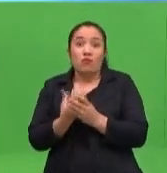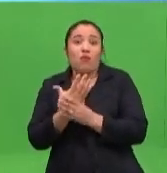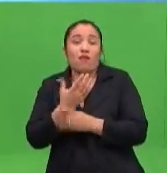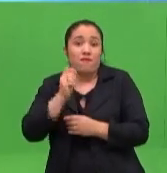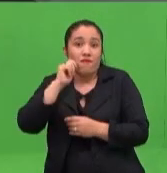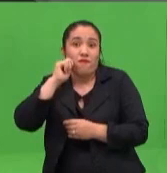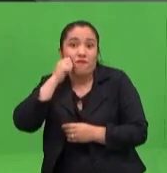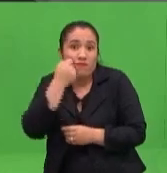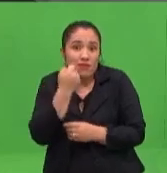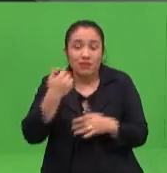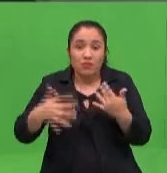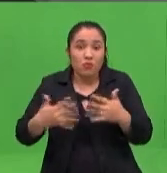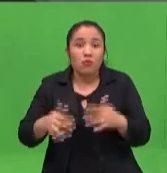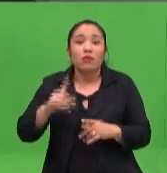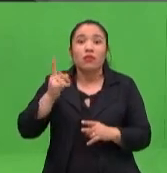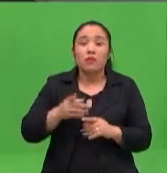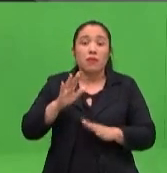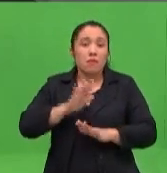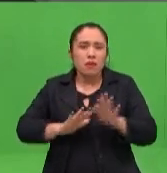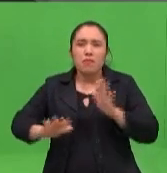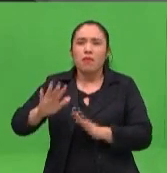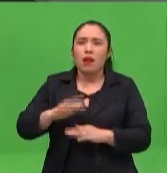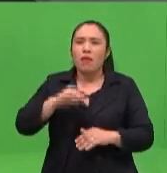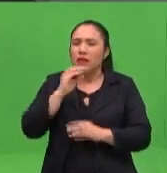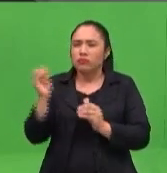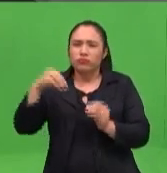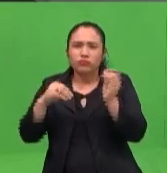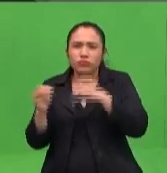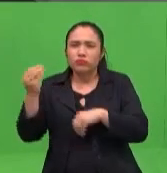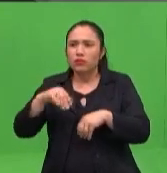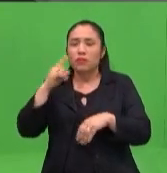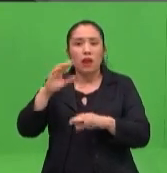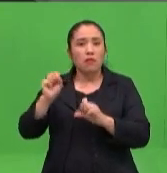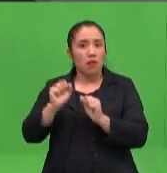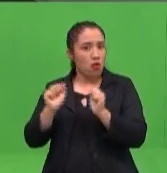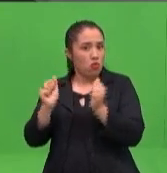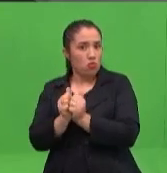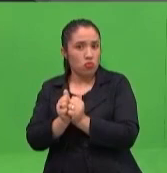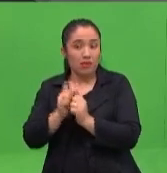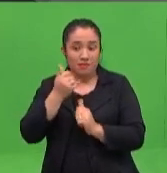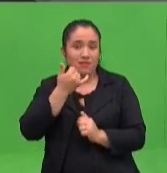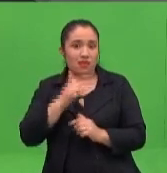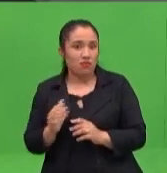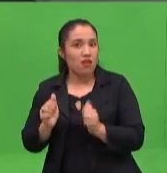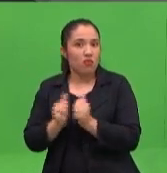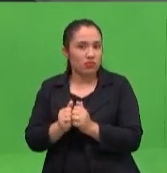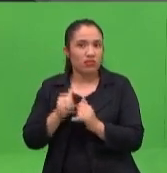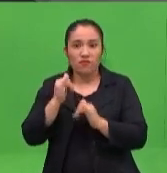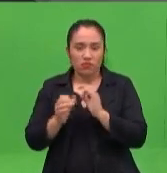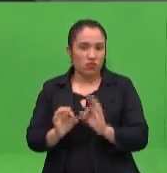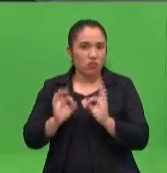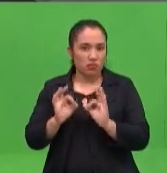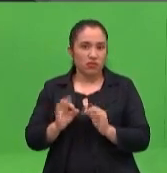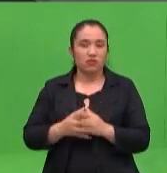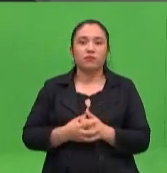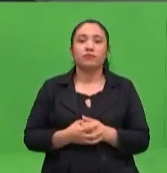interactuando, que están ahí, pero se está cargando con más material para los padres. Así mismo. Y los niños, obviamente. Y los niños, también. Especialmente